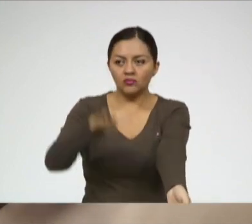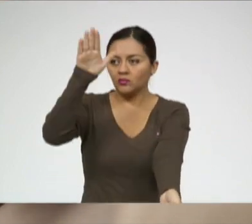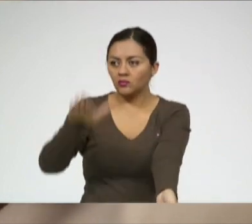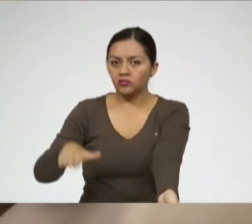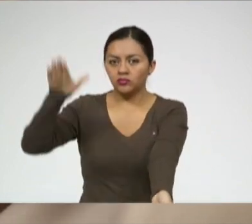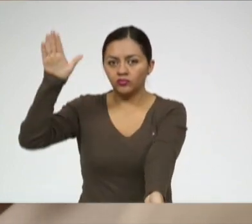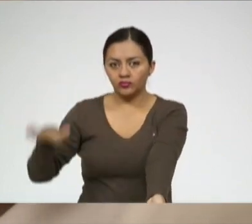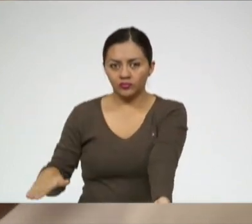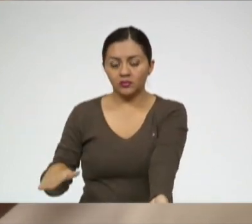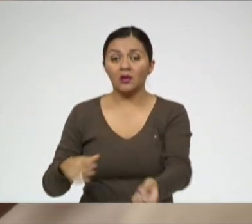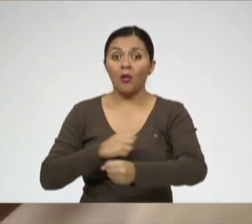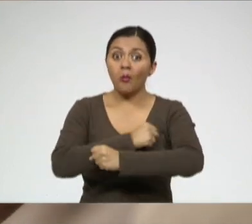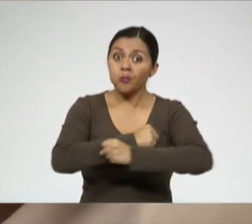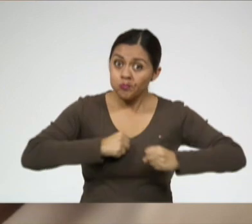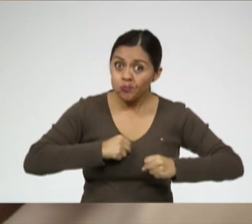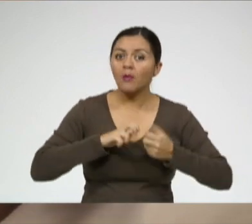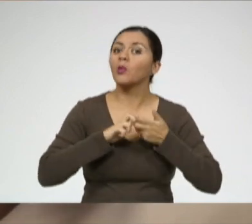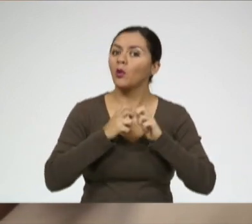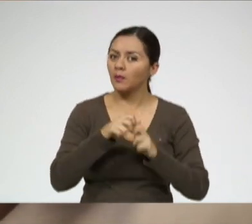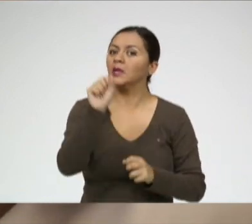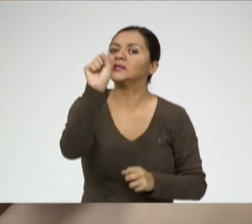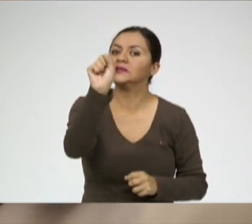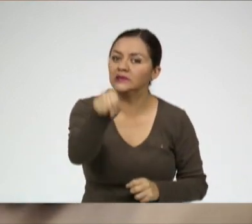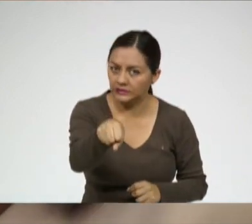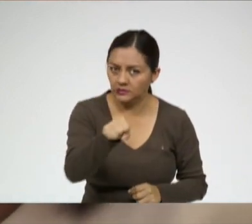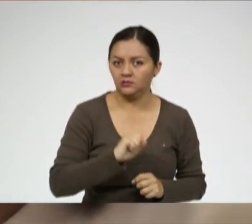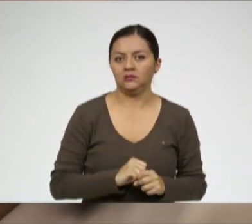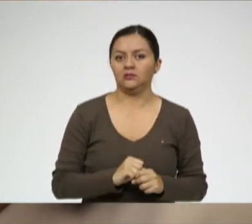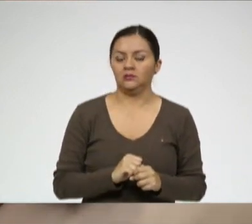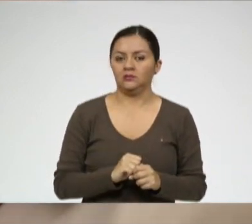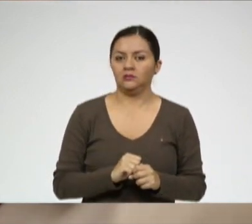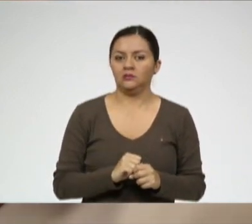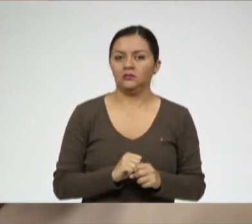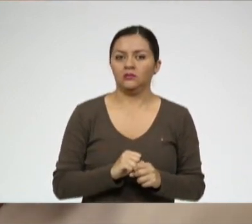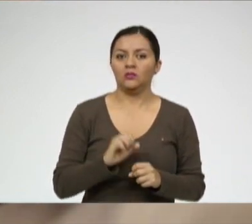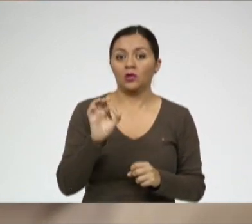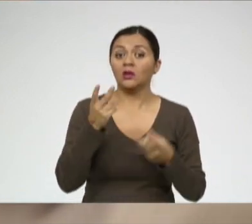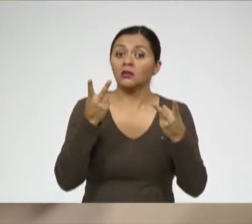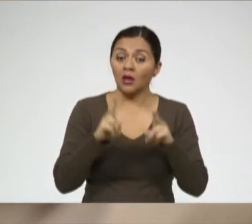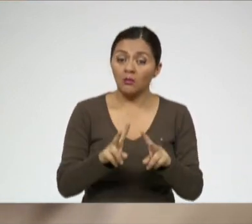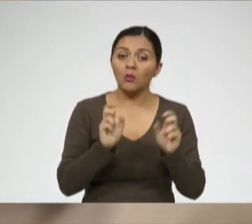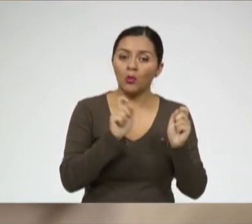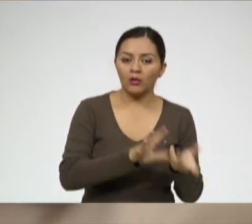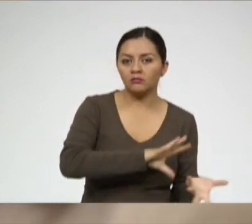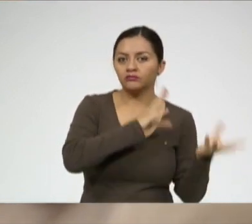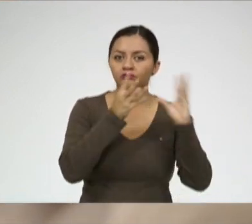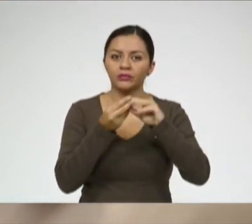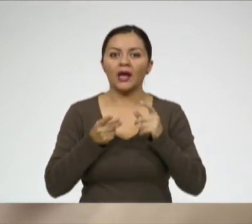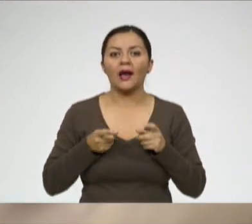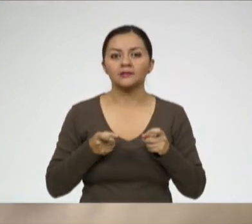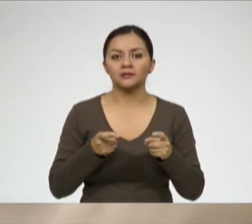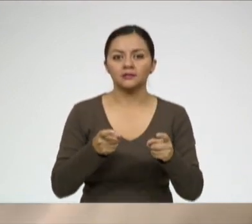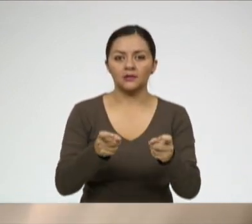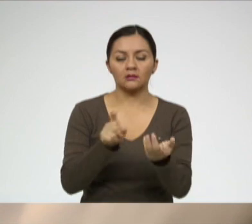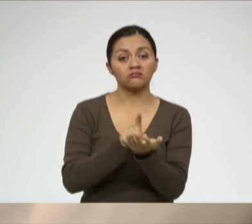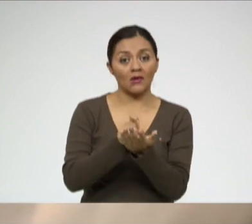sobrepeso afecta mucho. Incluso el sobrepeso decimos que se ve relacionado con ciertos tipos de cáncer. Siempre que una persona padezca sobrepeso va a estar